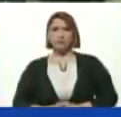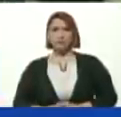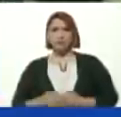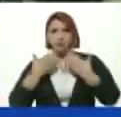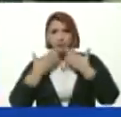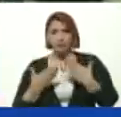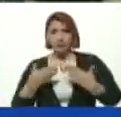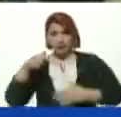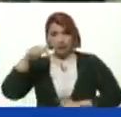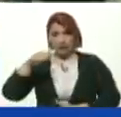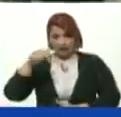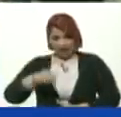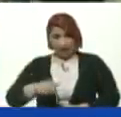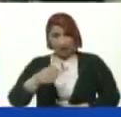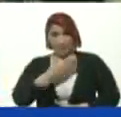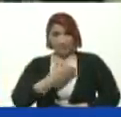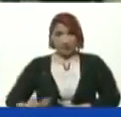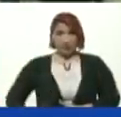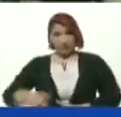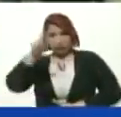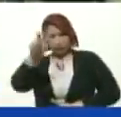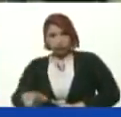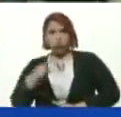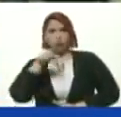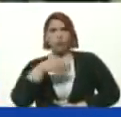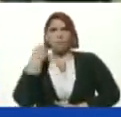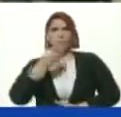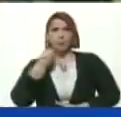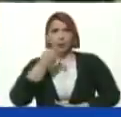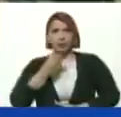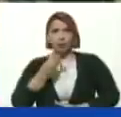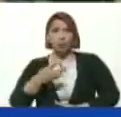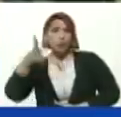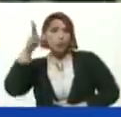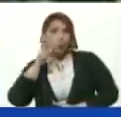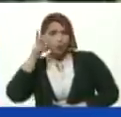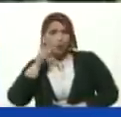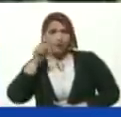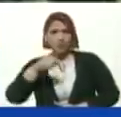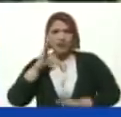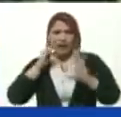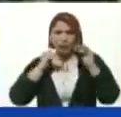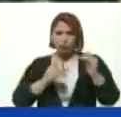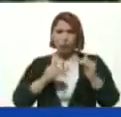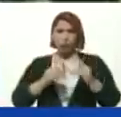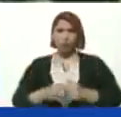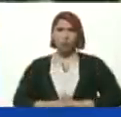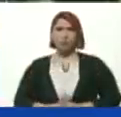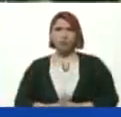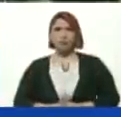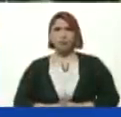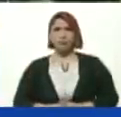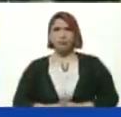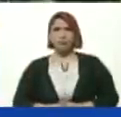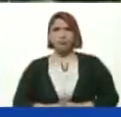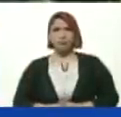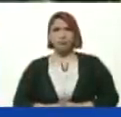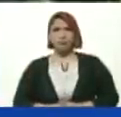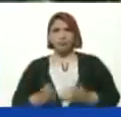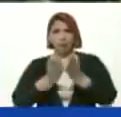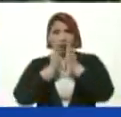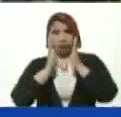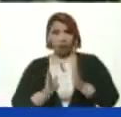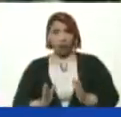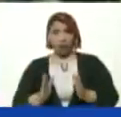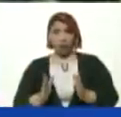Gracias a que usted es un presidente Un presidente de la juventud Que nos escucha Y atiende las demandas De los Estudiantes